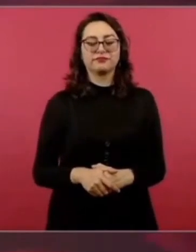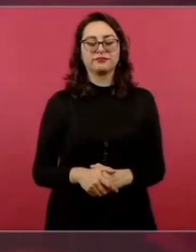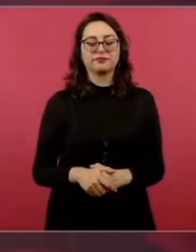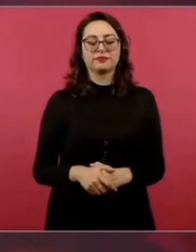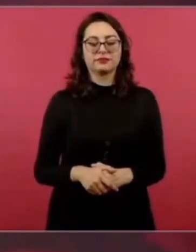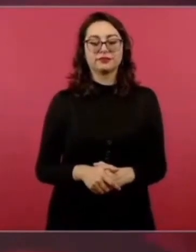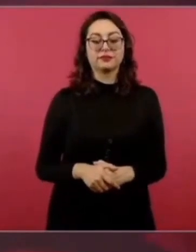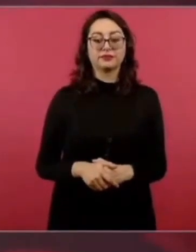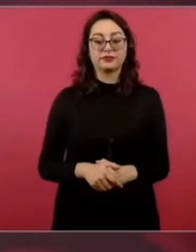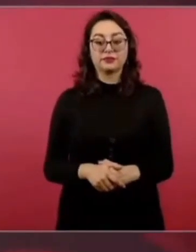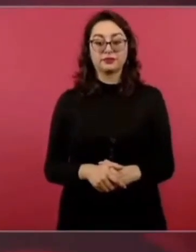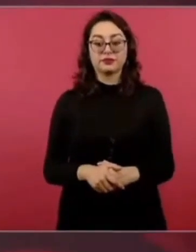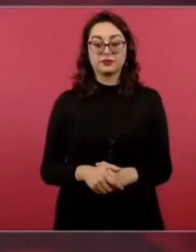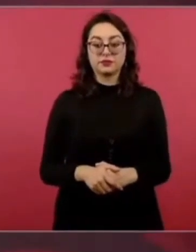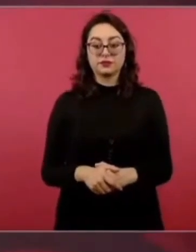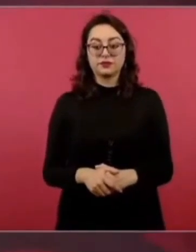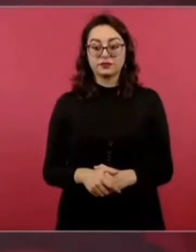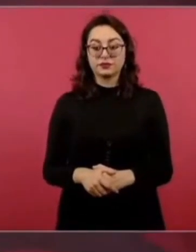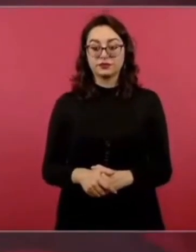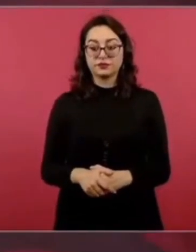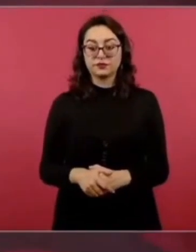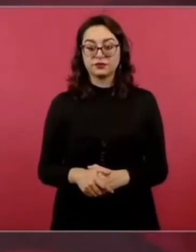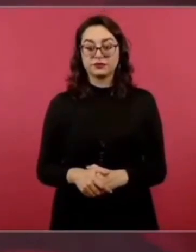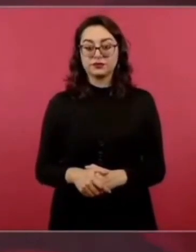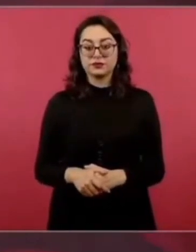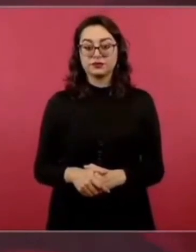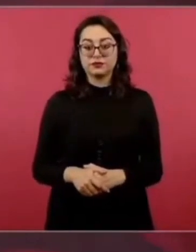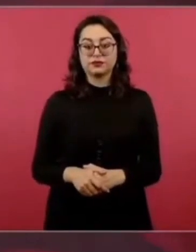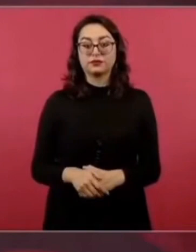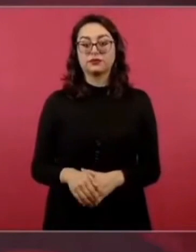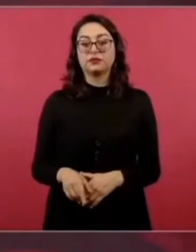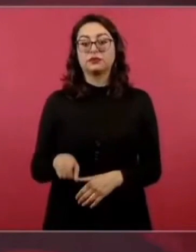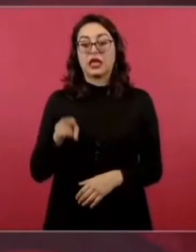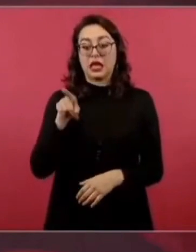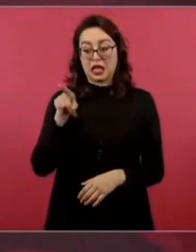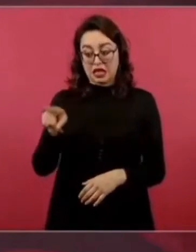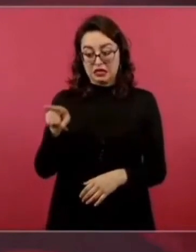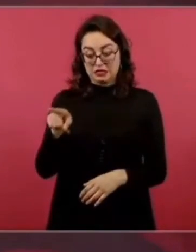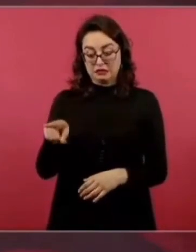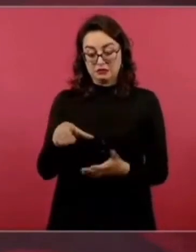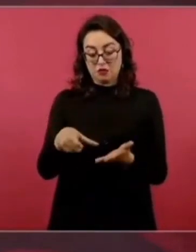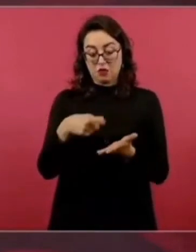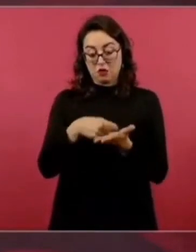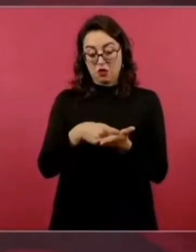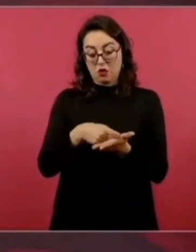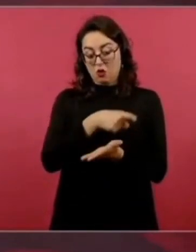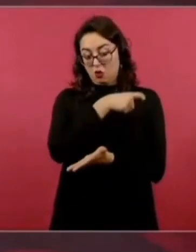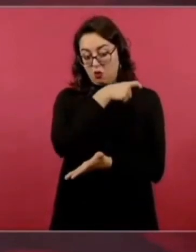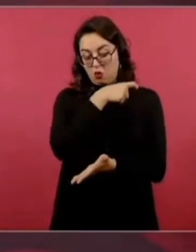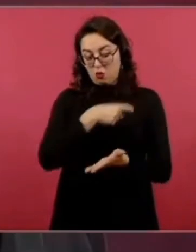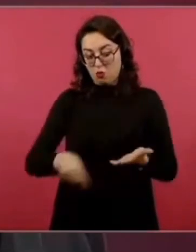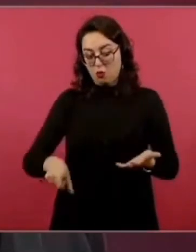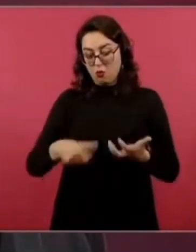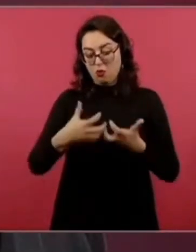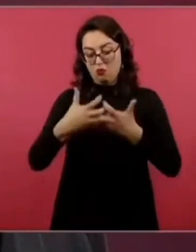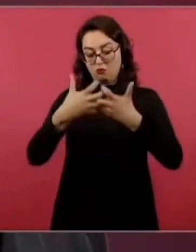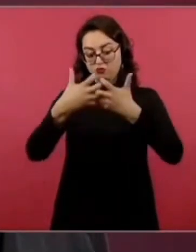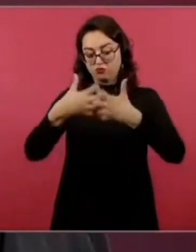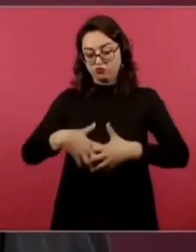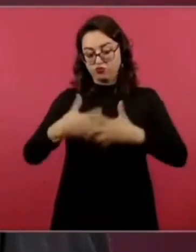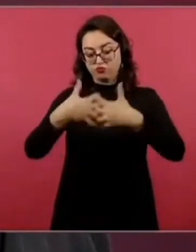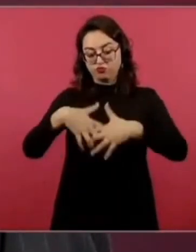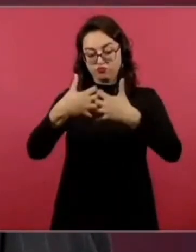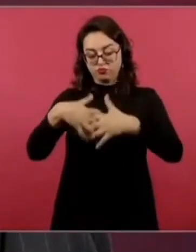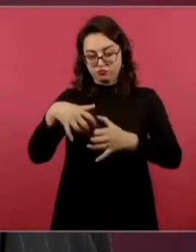se la pagaron con un sobreprecio como de 200 millones de